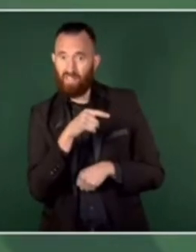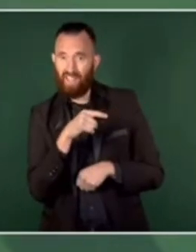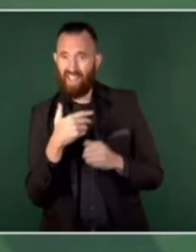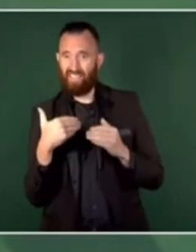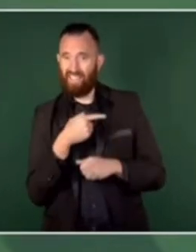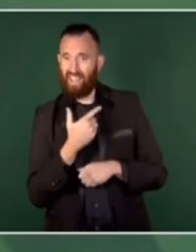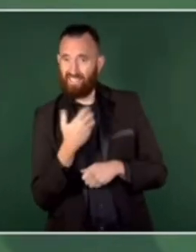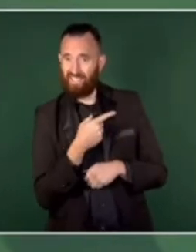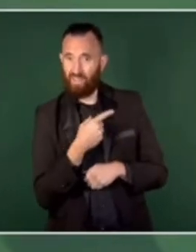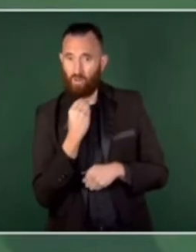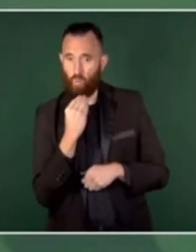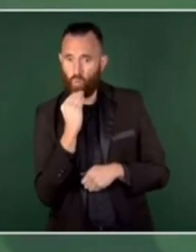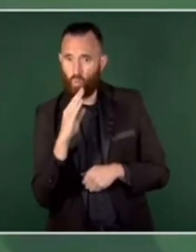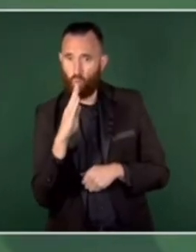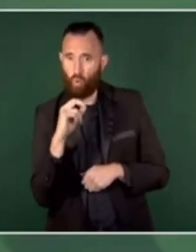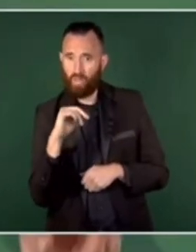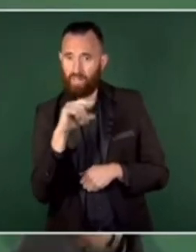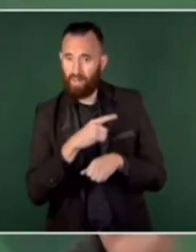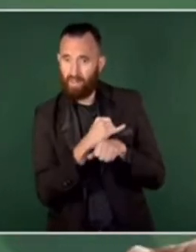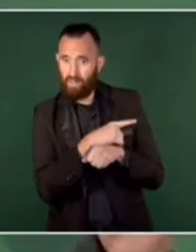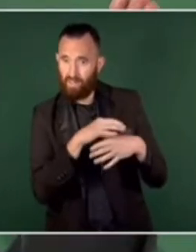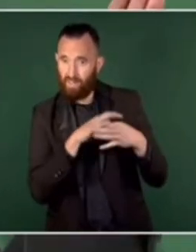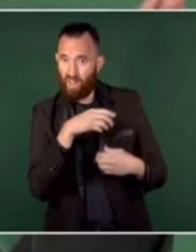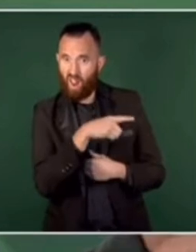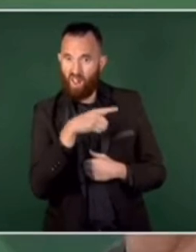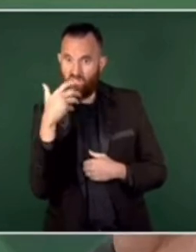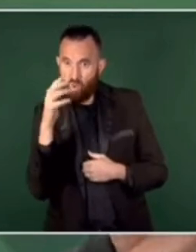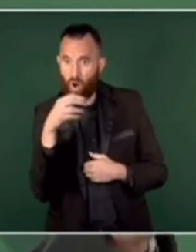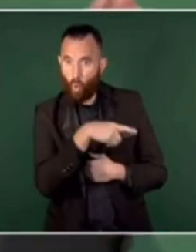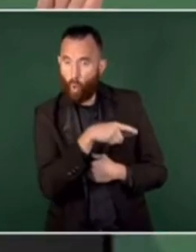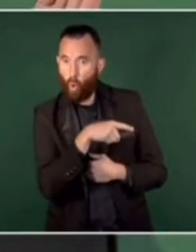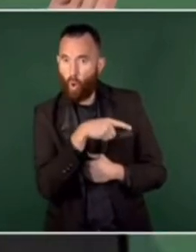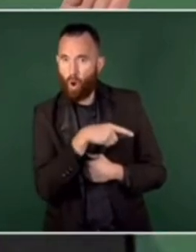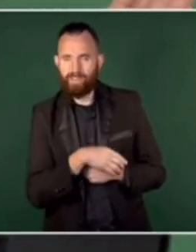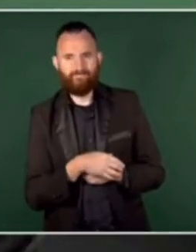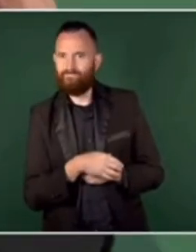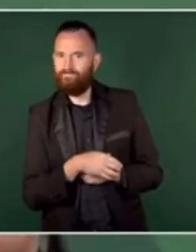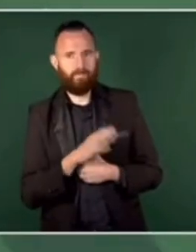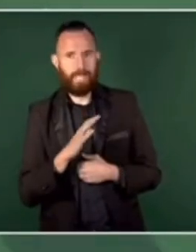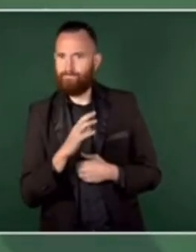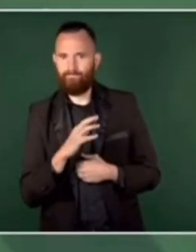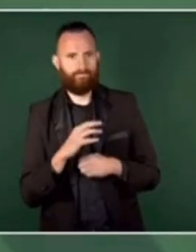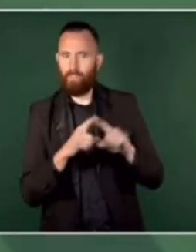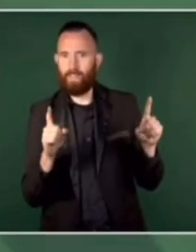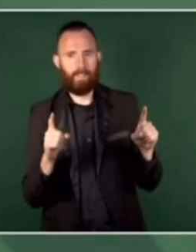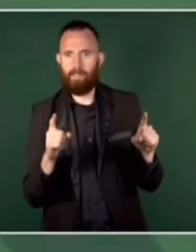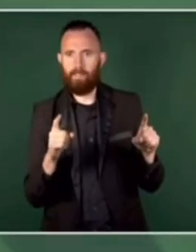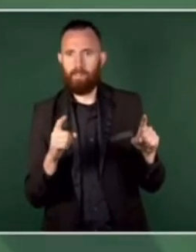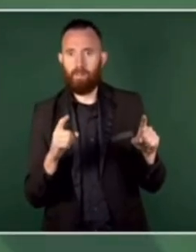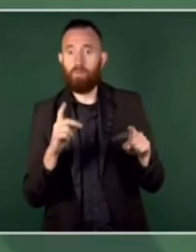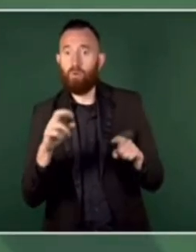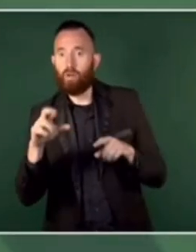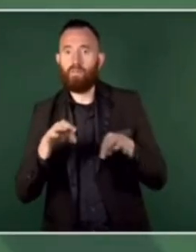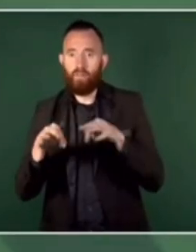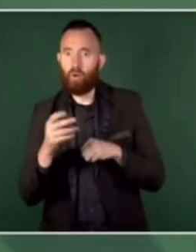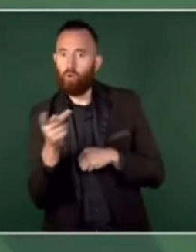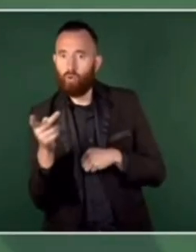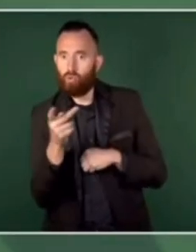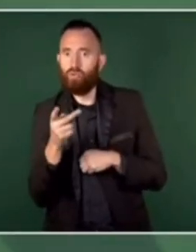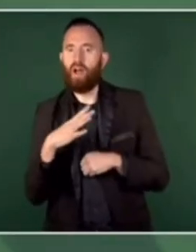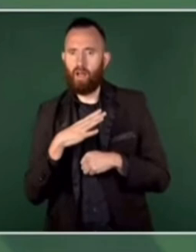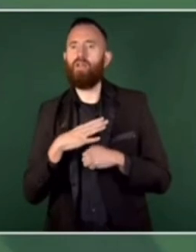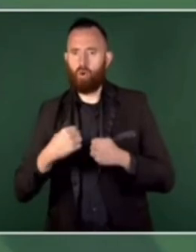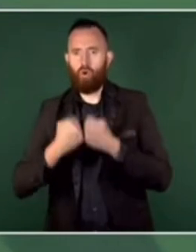haya tenido vinculación con una diferencia de carácter laboral que tenía